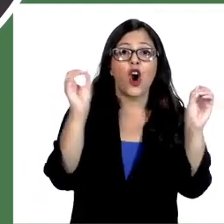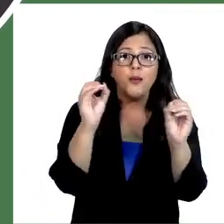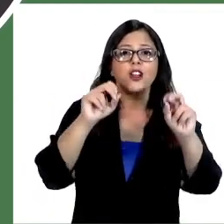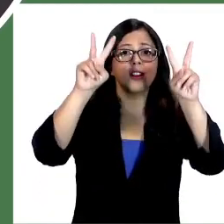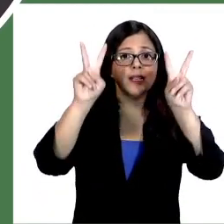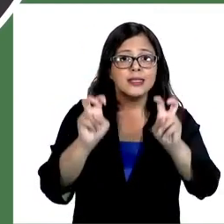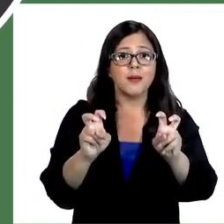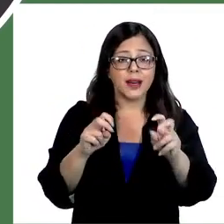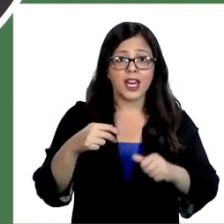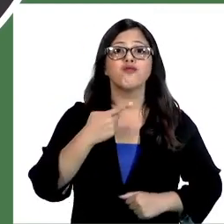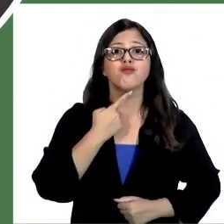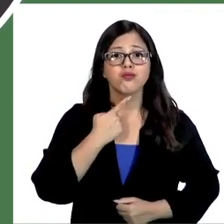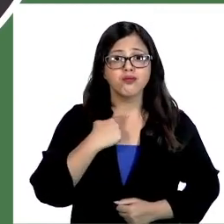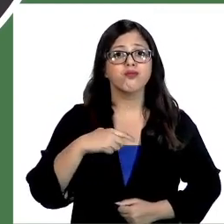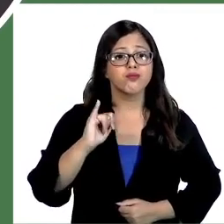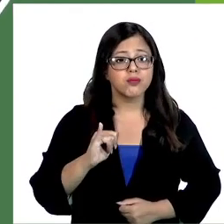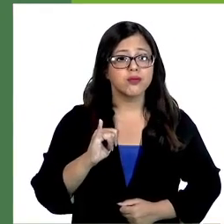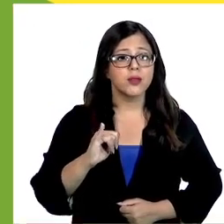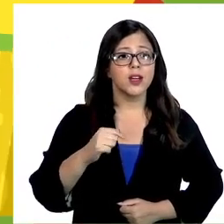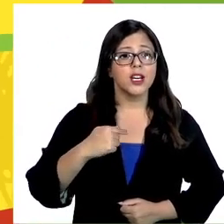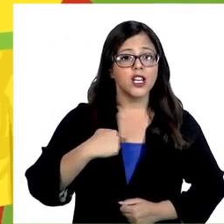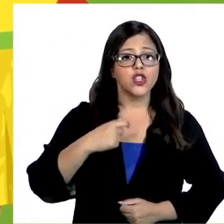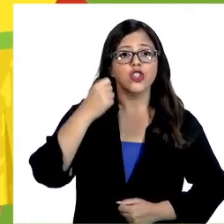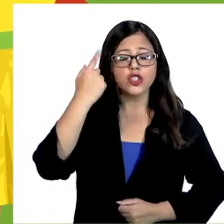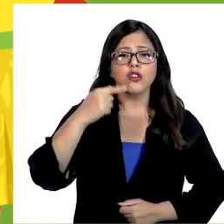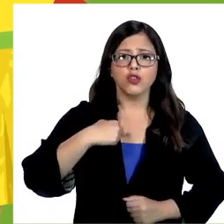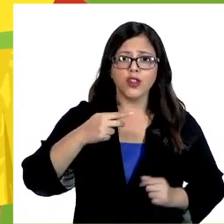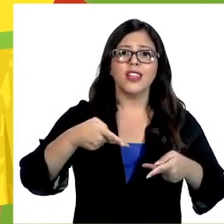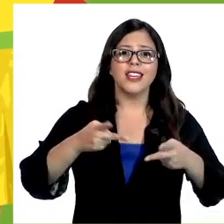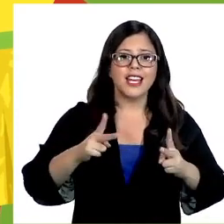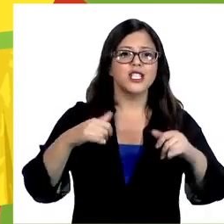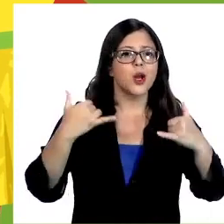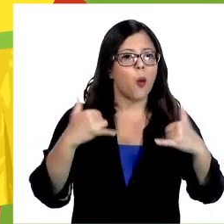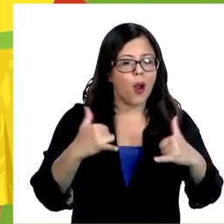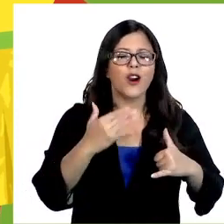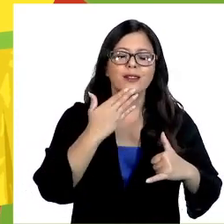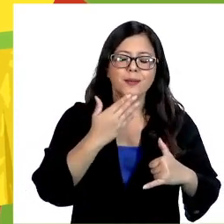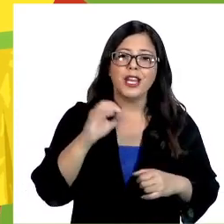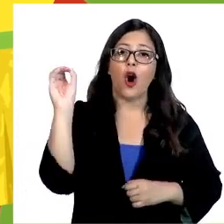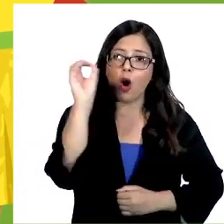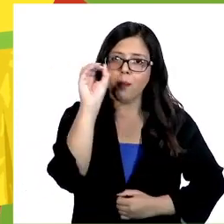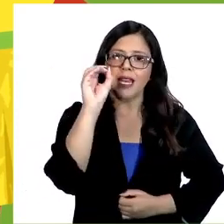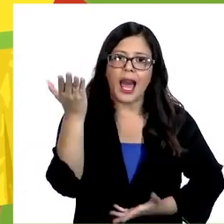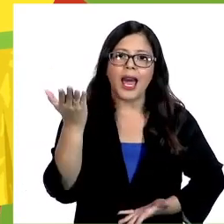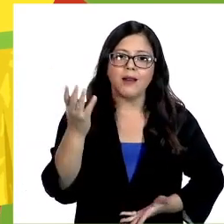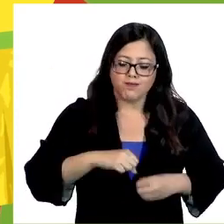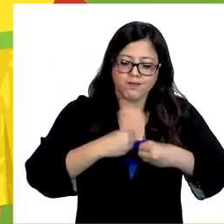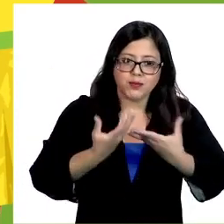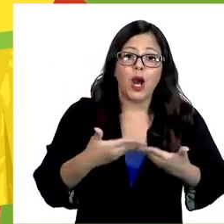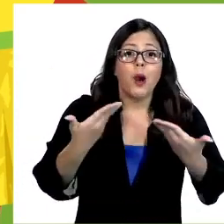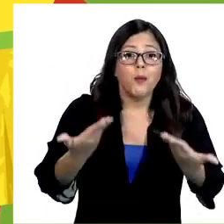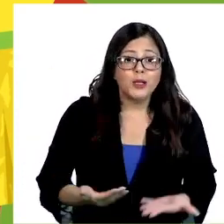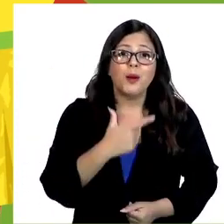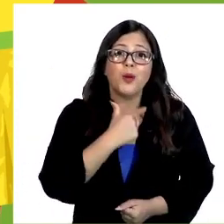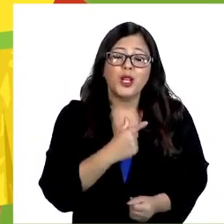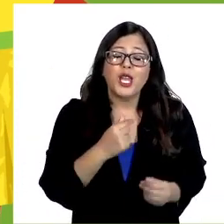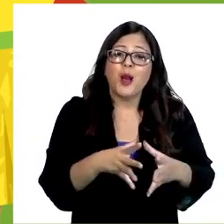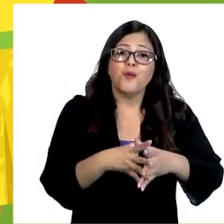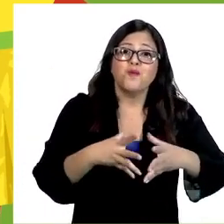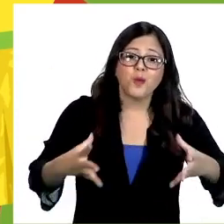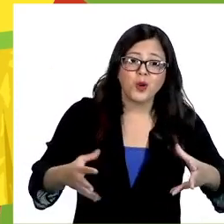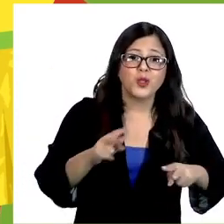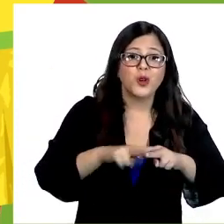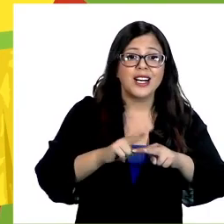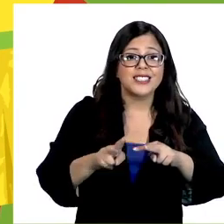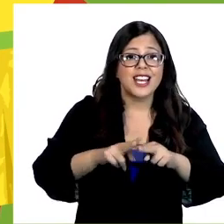cuando dan su opinión sobre temas que les interesan. Y yo sé que tengo derecho al juego y a dar mi opinión. Por eso, me